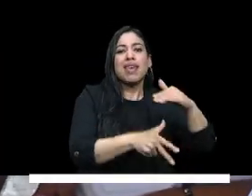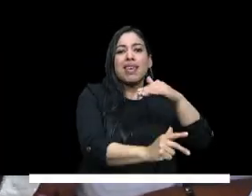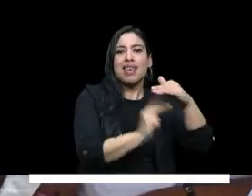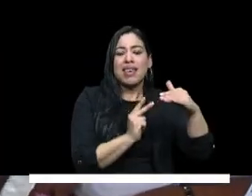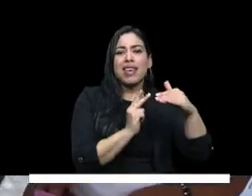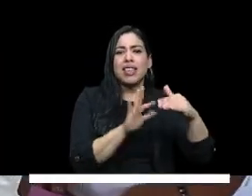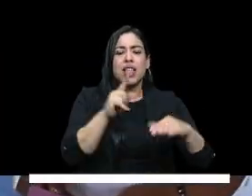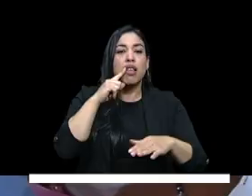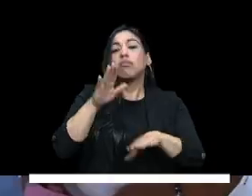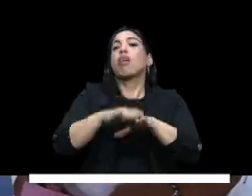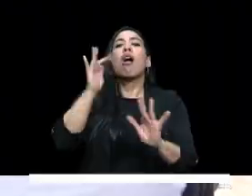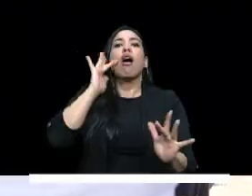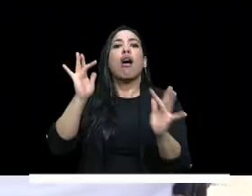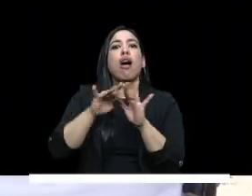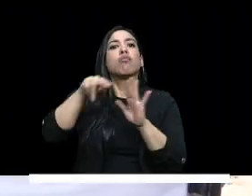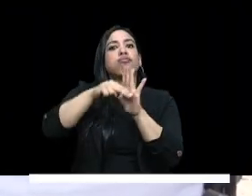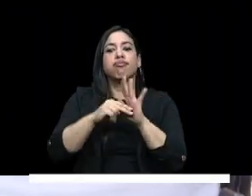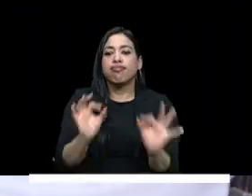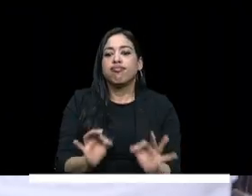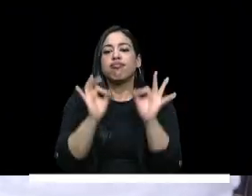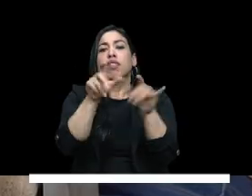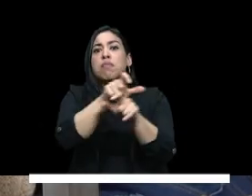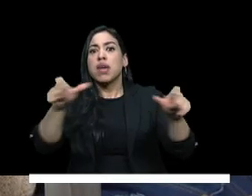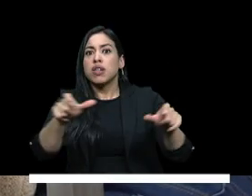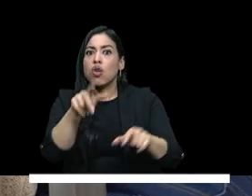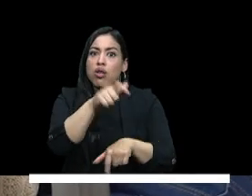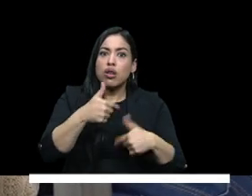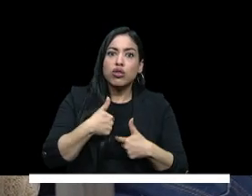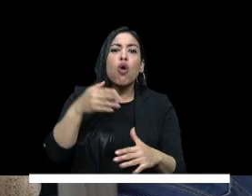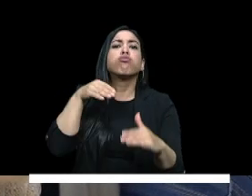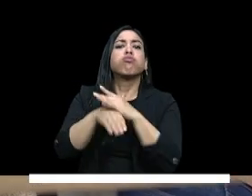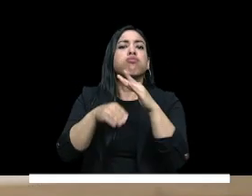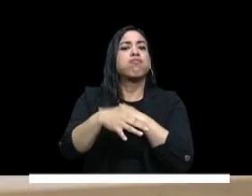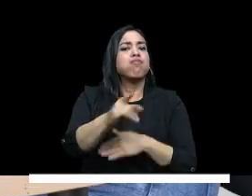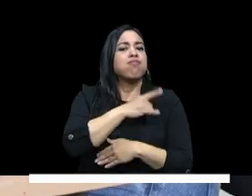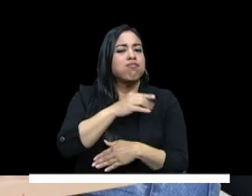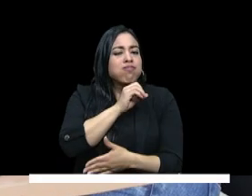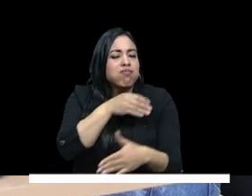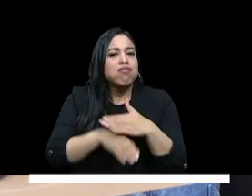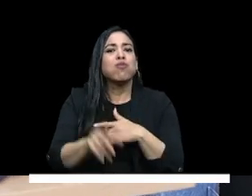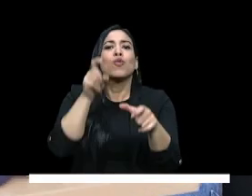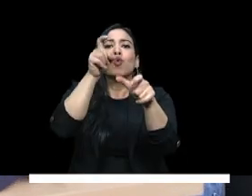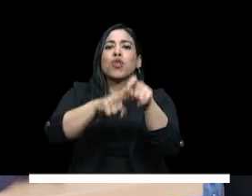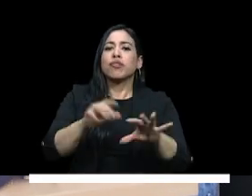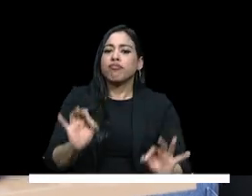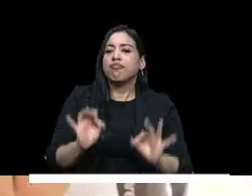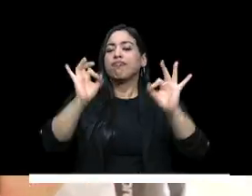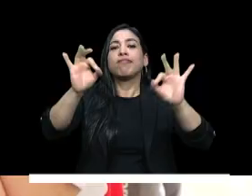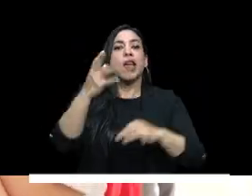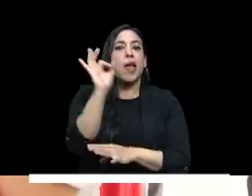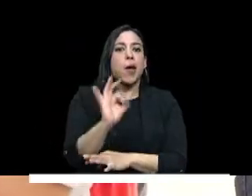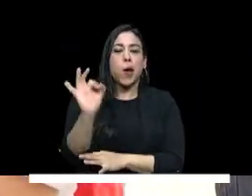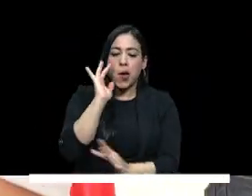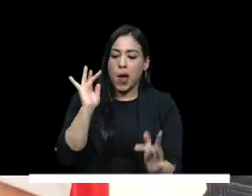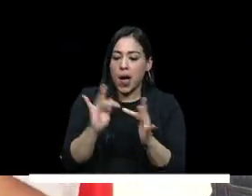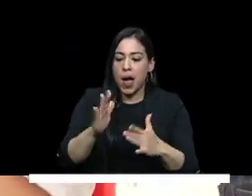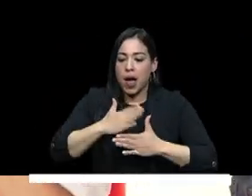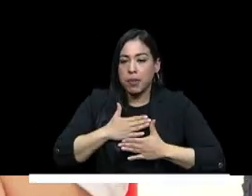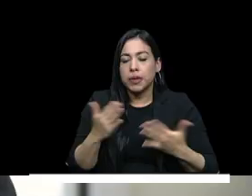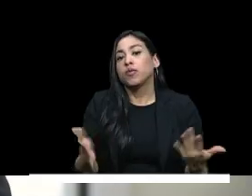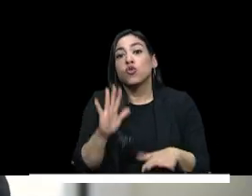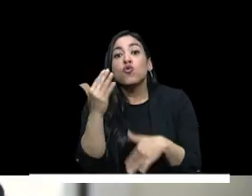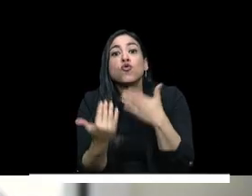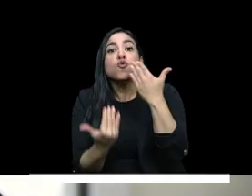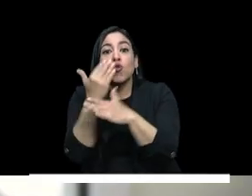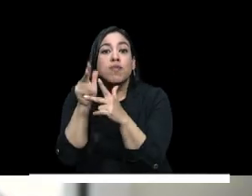ICTEX tengan unas condiciones más dignas para que los beneficiarios puedan acceder a la educación superior con garantías económicas razonables nuestros